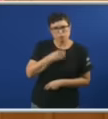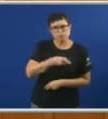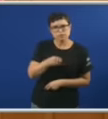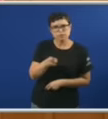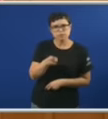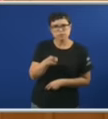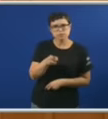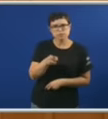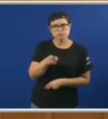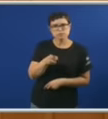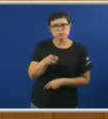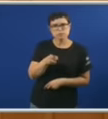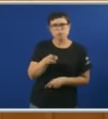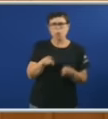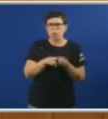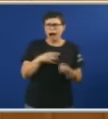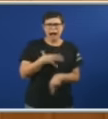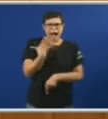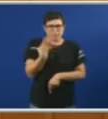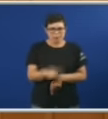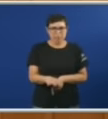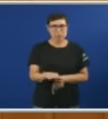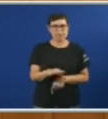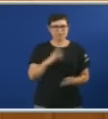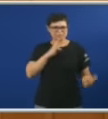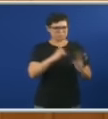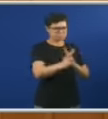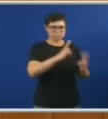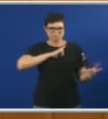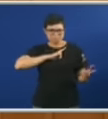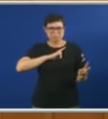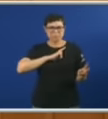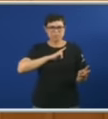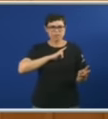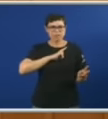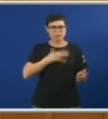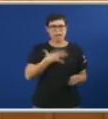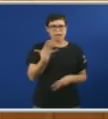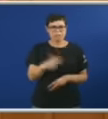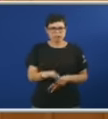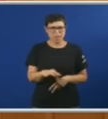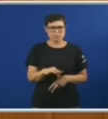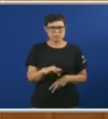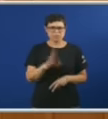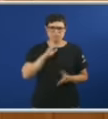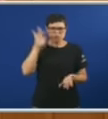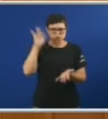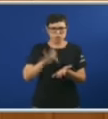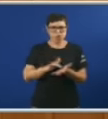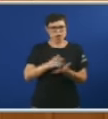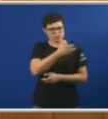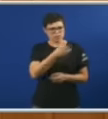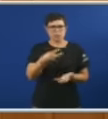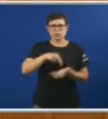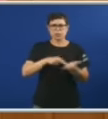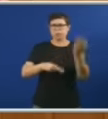Cree que pode ter a desfachatez Despois tamén na réplica de vir aquí E despois de un feito tan grave Fribolizar como